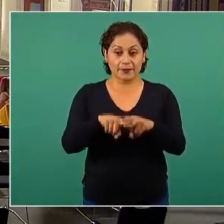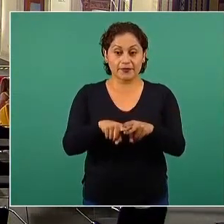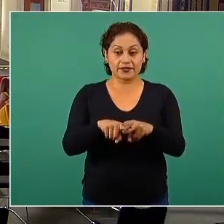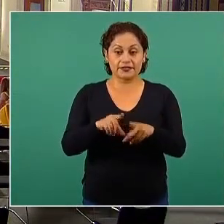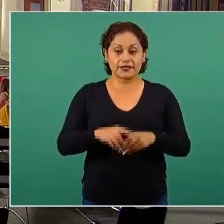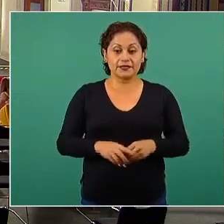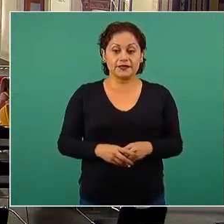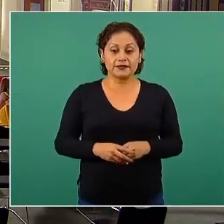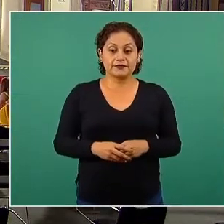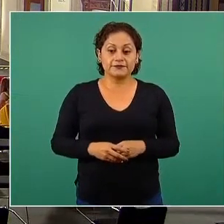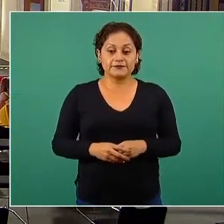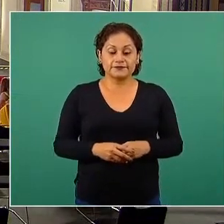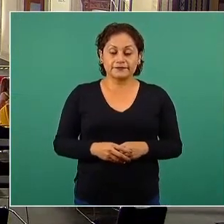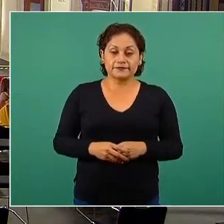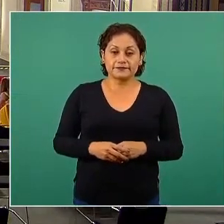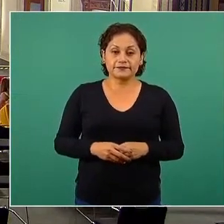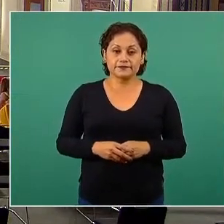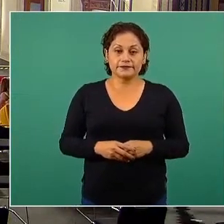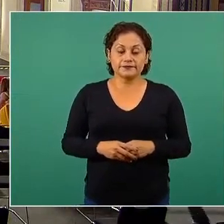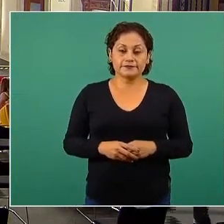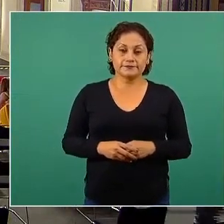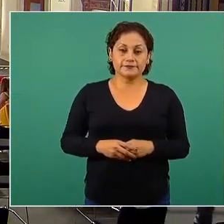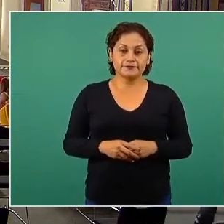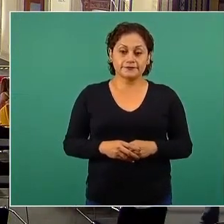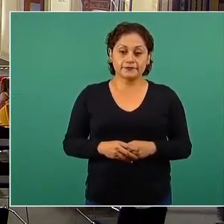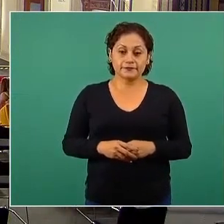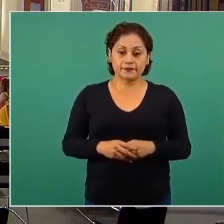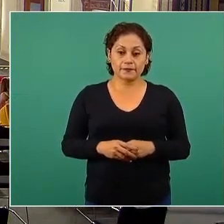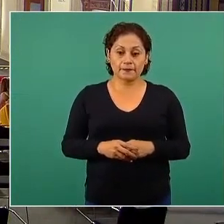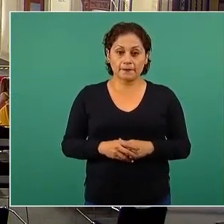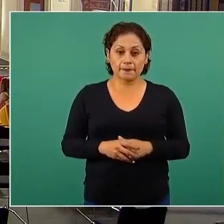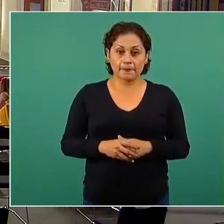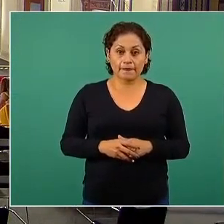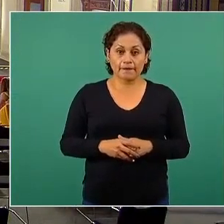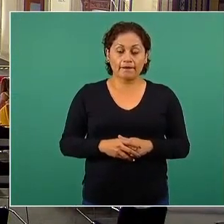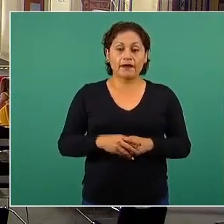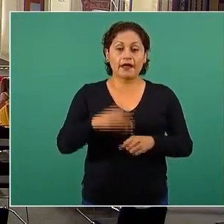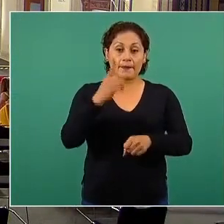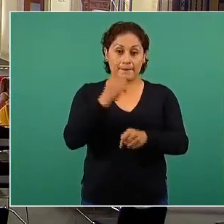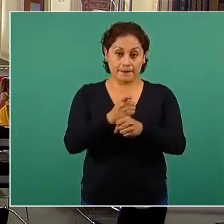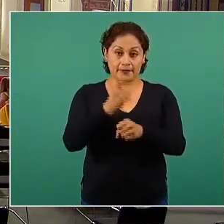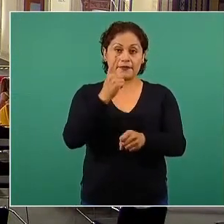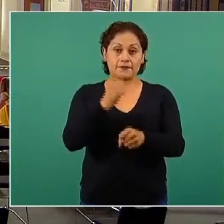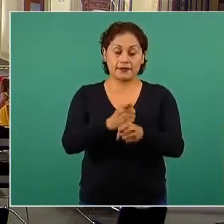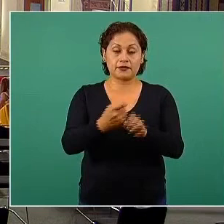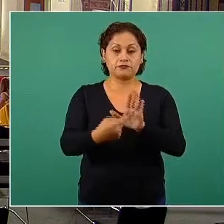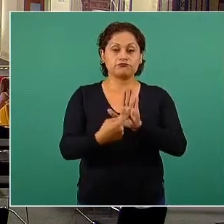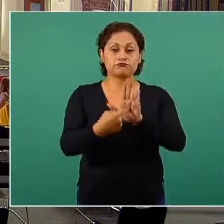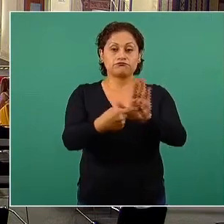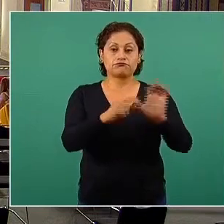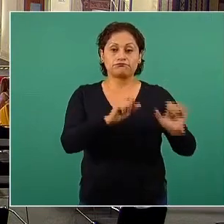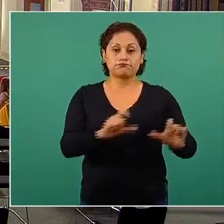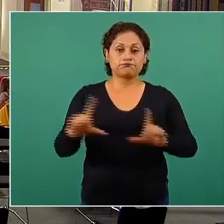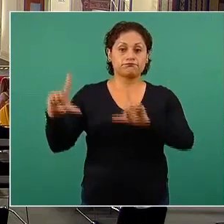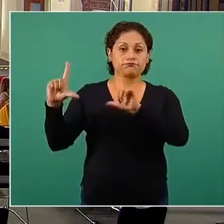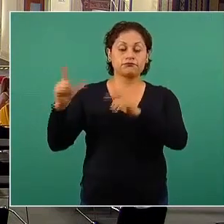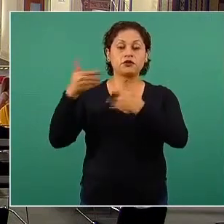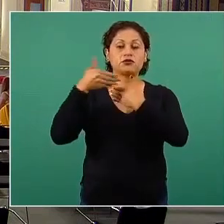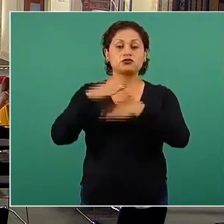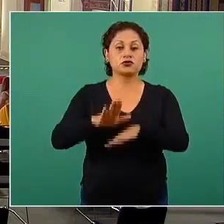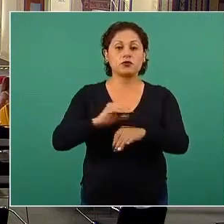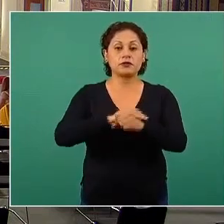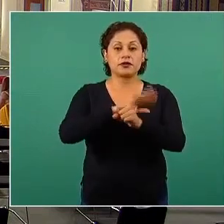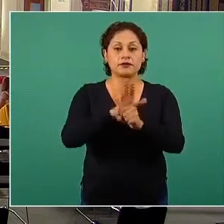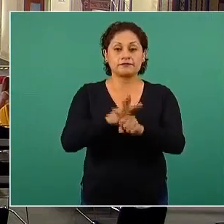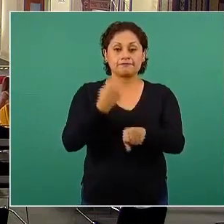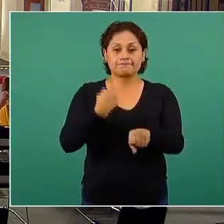con la presentación del panorama epidemiológico, mientras el